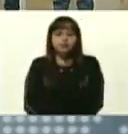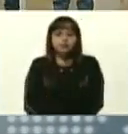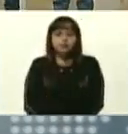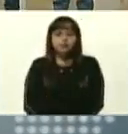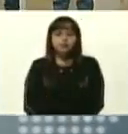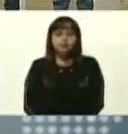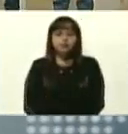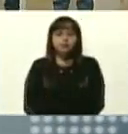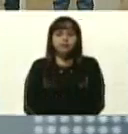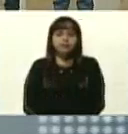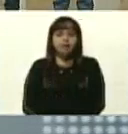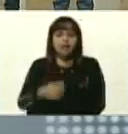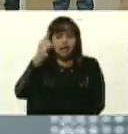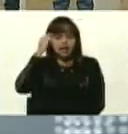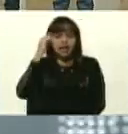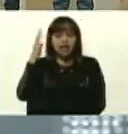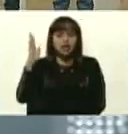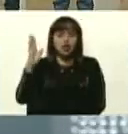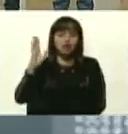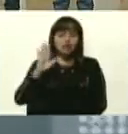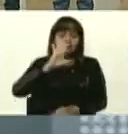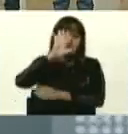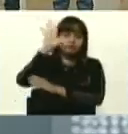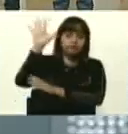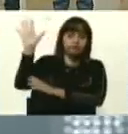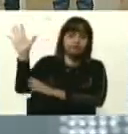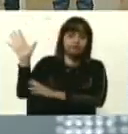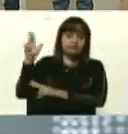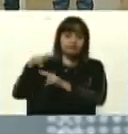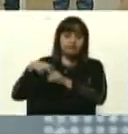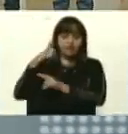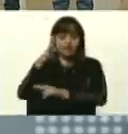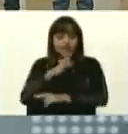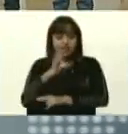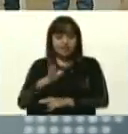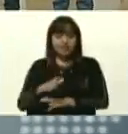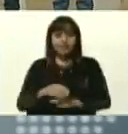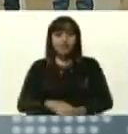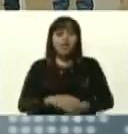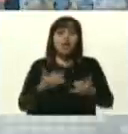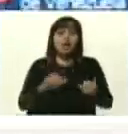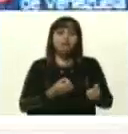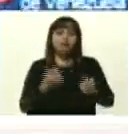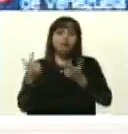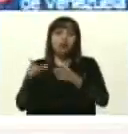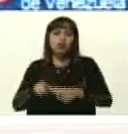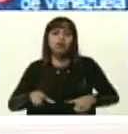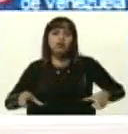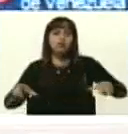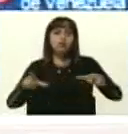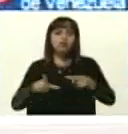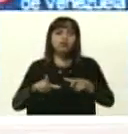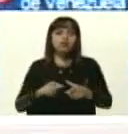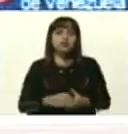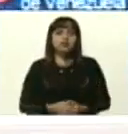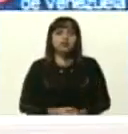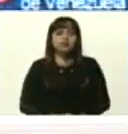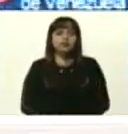Que Dios desde el espacio los bendiga. Amén. Vámonos directo al sector El Castrero.